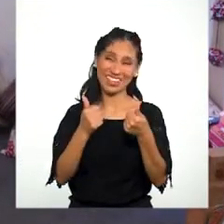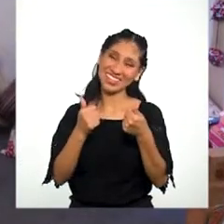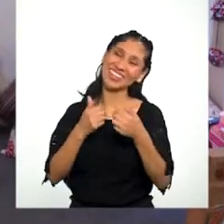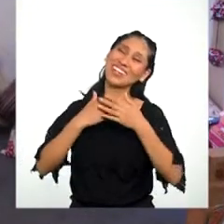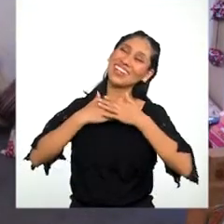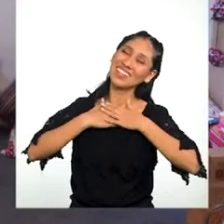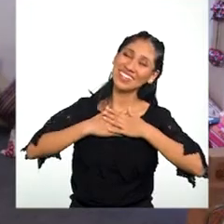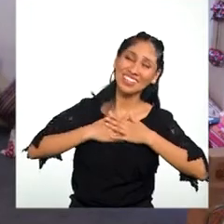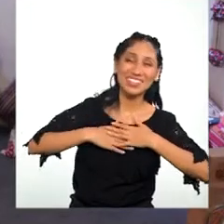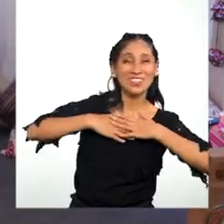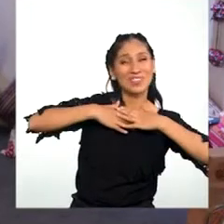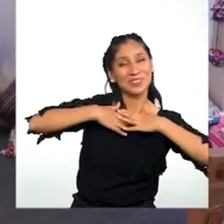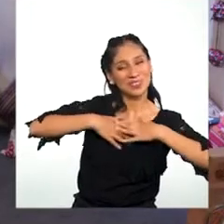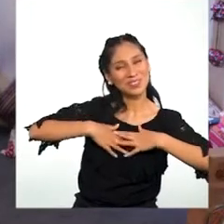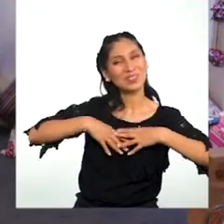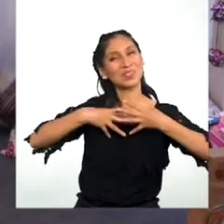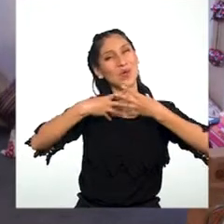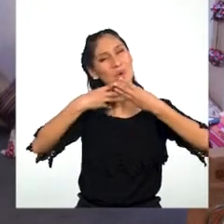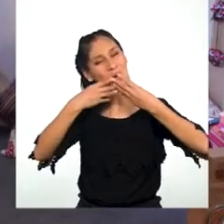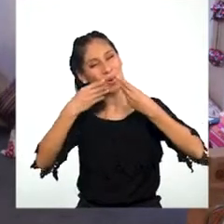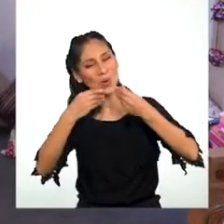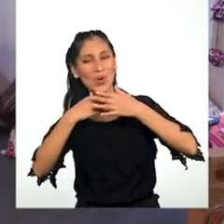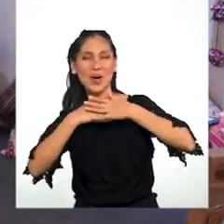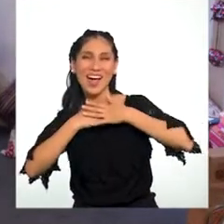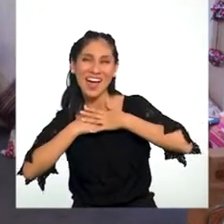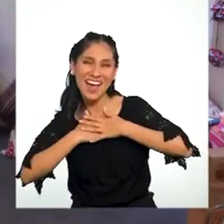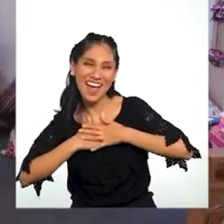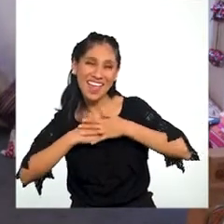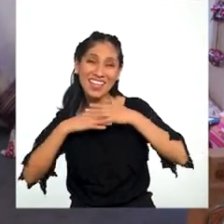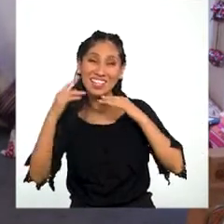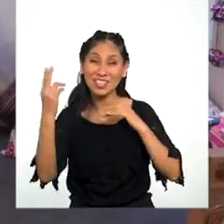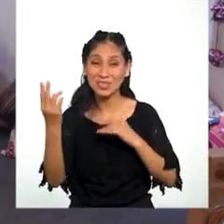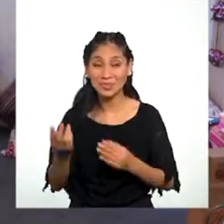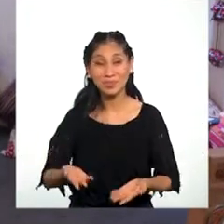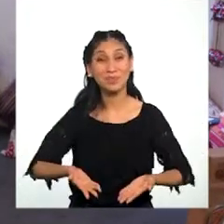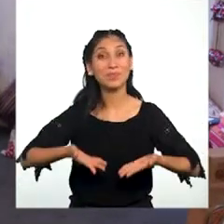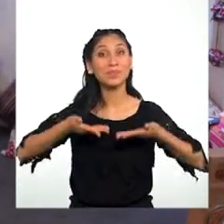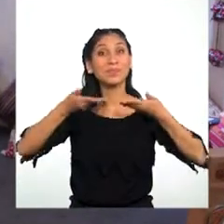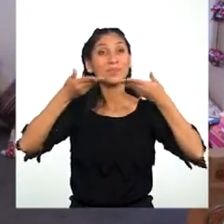Expiramos suavemente Por entre los dientes